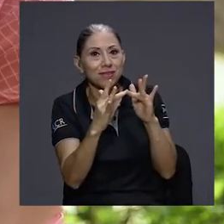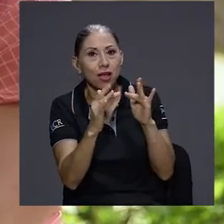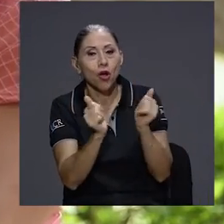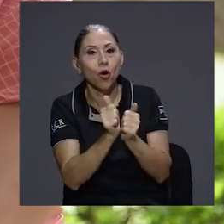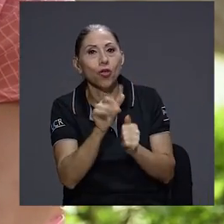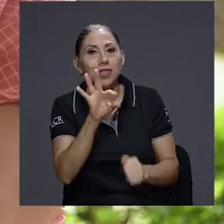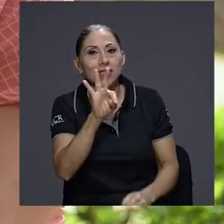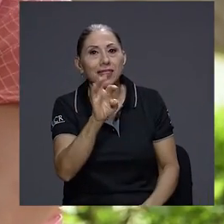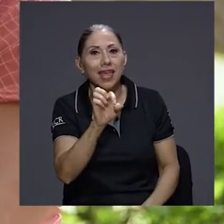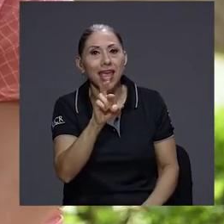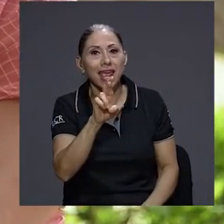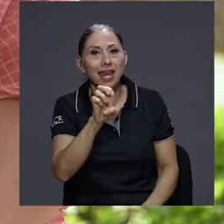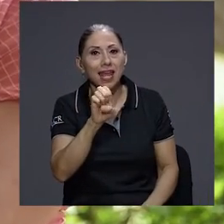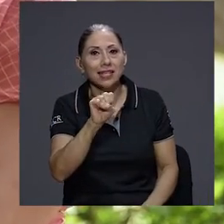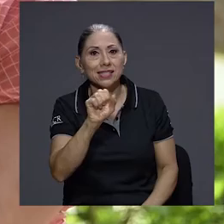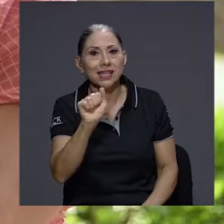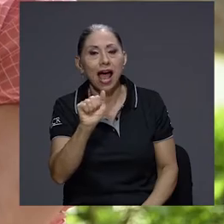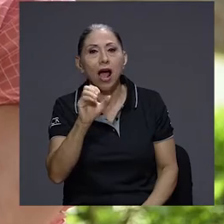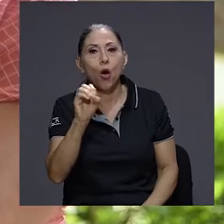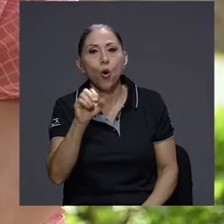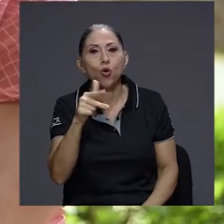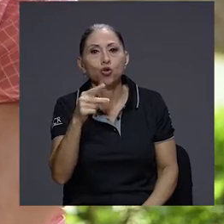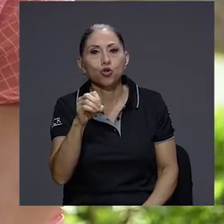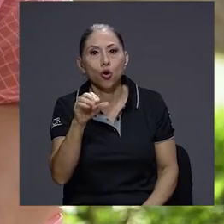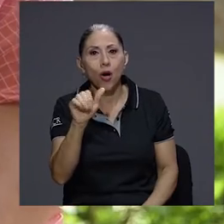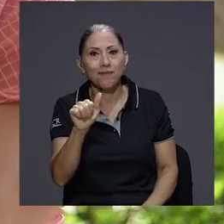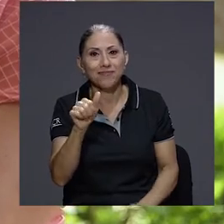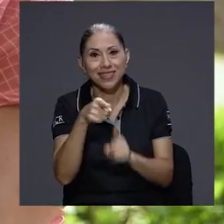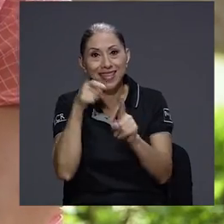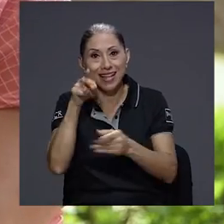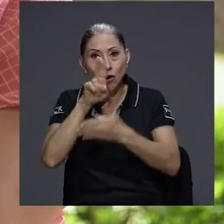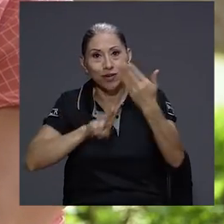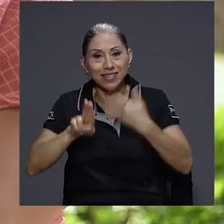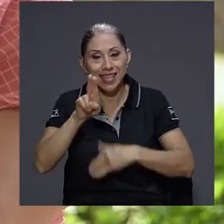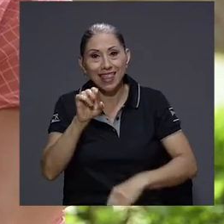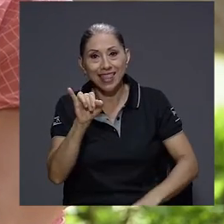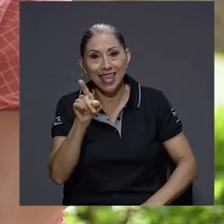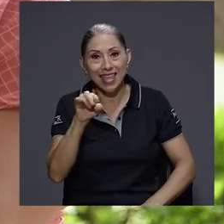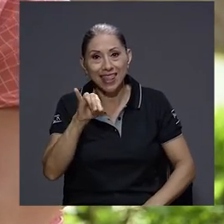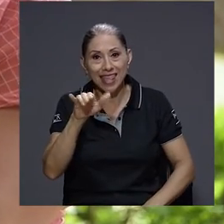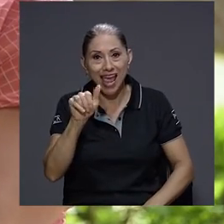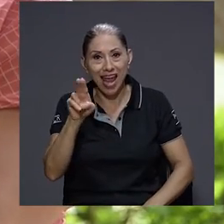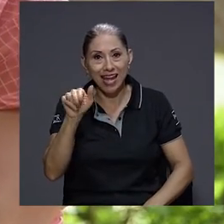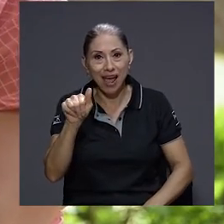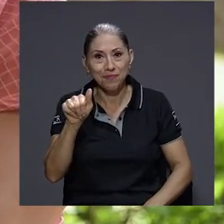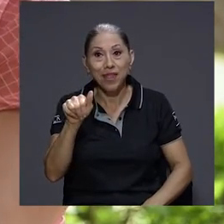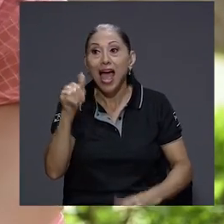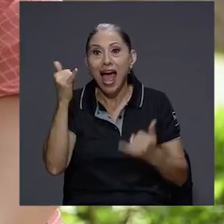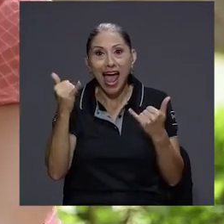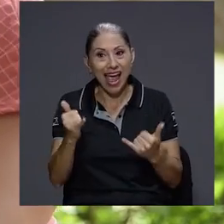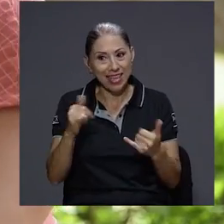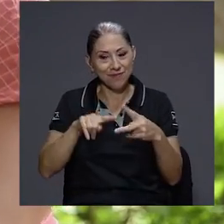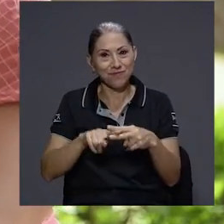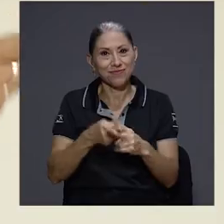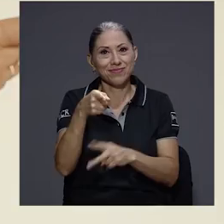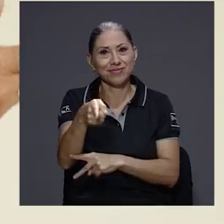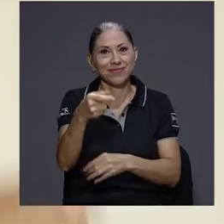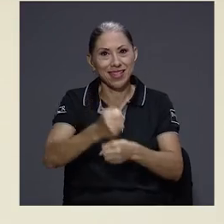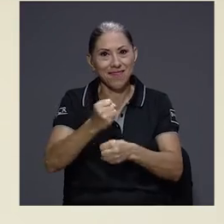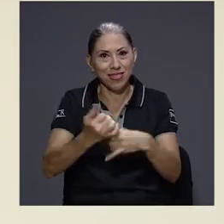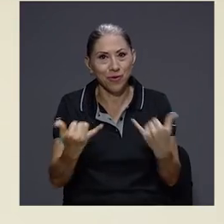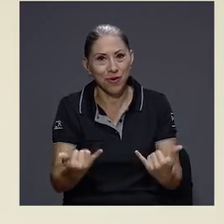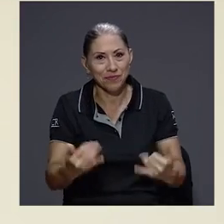con doña Teresa Ochoa, que es de la Universidad Indiana, y ahí creamos esto. Ahora estamos trabajando propiamente en esto.